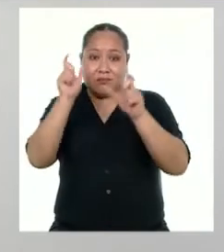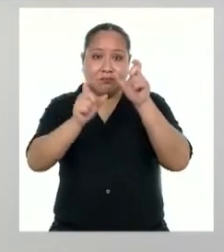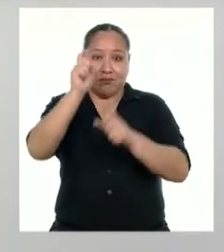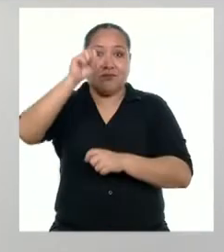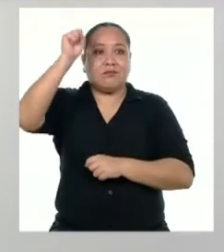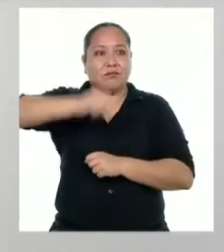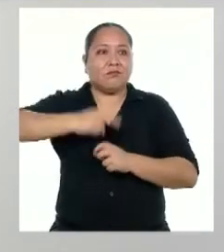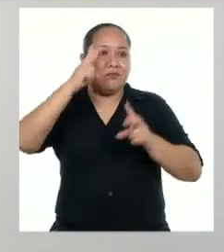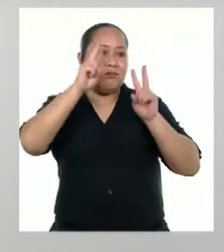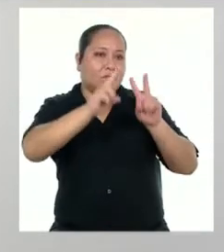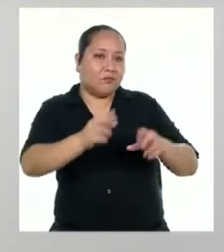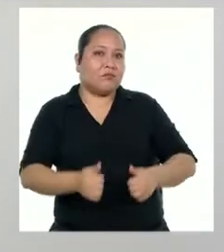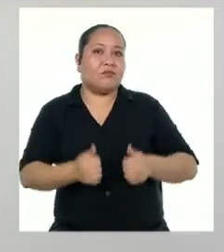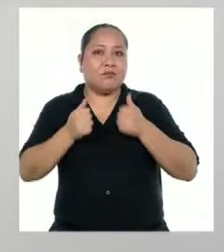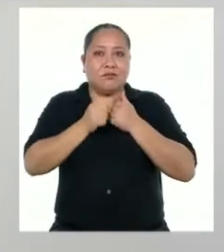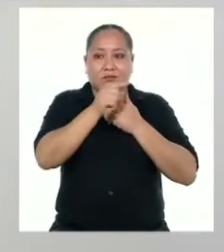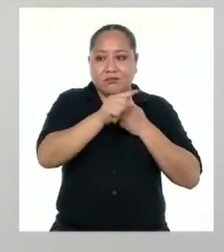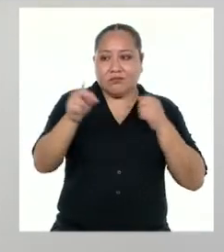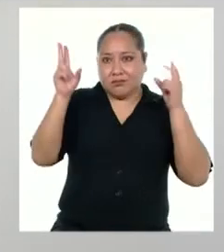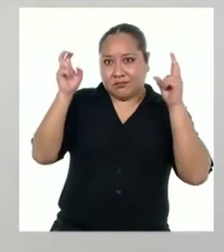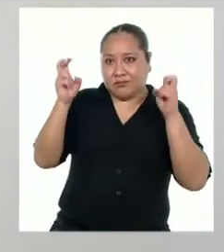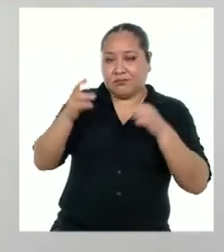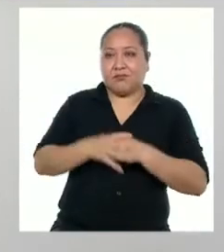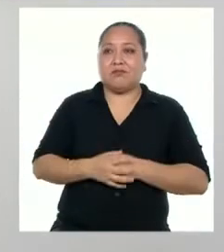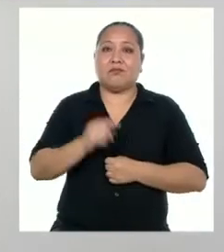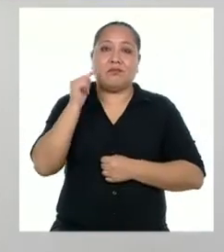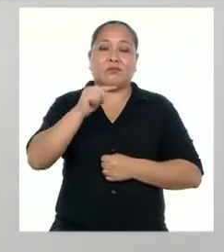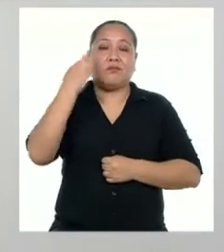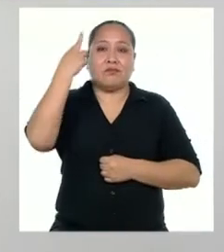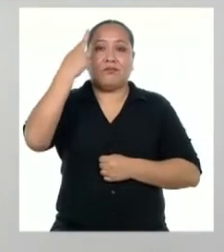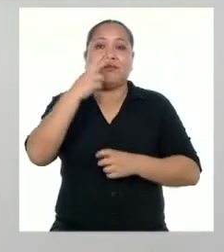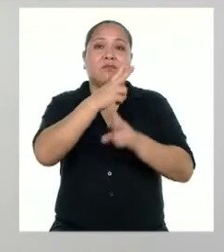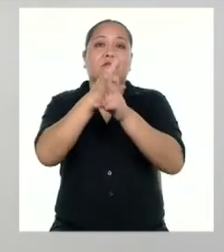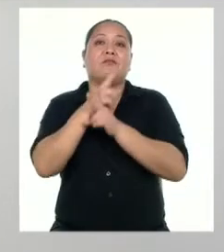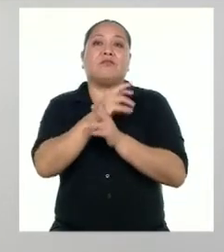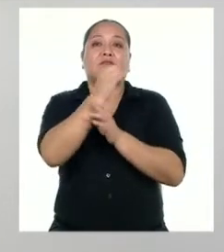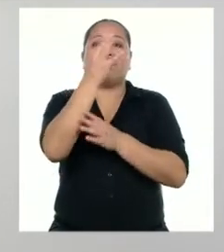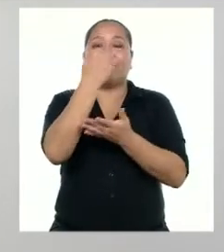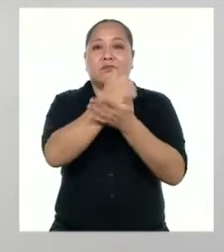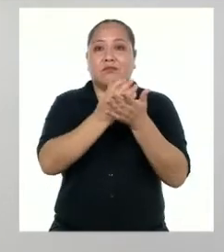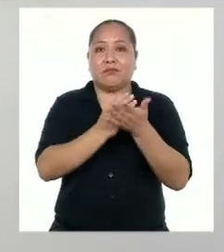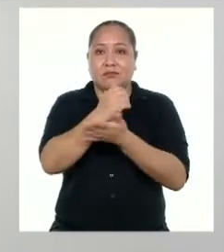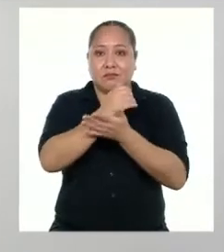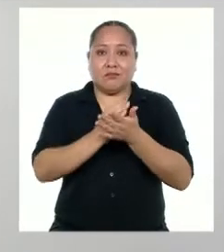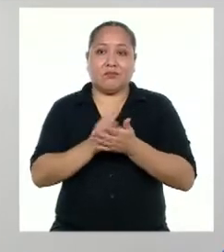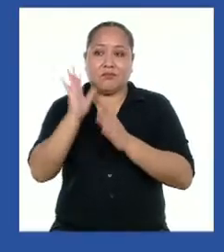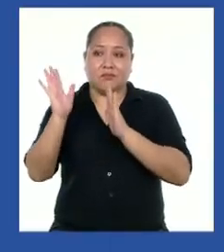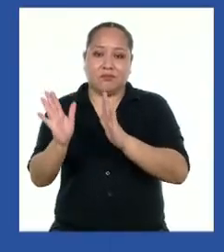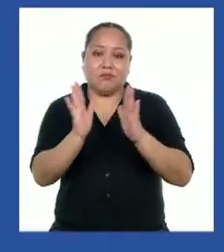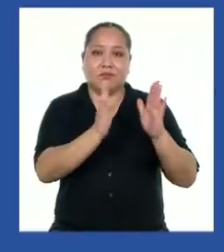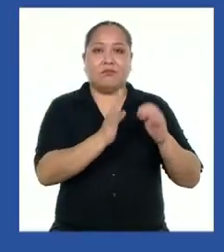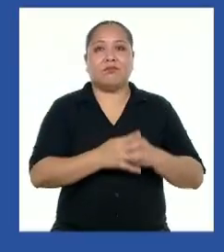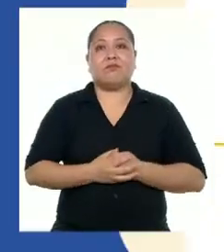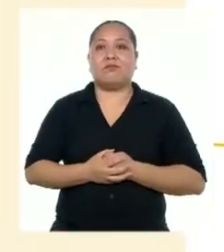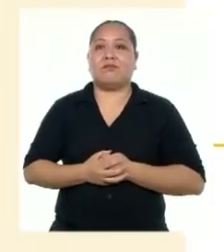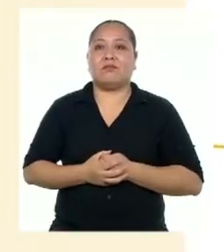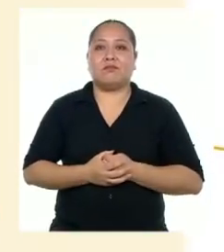los hechos que se van a tratar. Por ello, hay que cuidar algunos aspectos durante su elaboración.